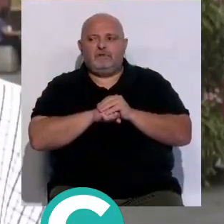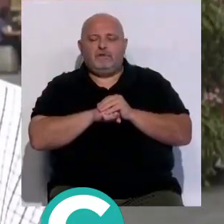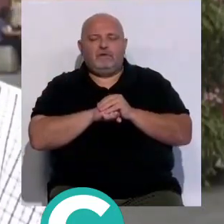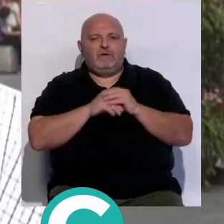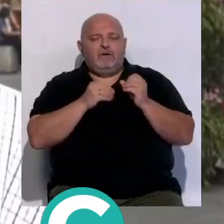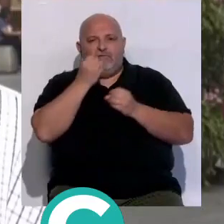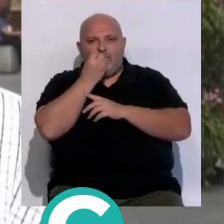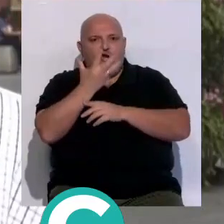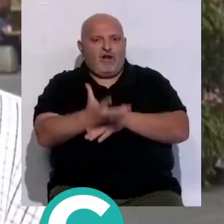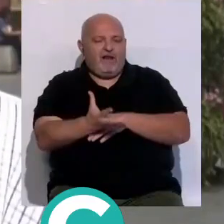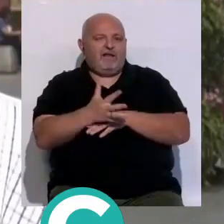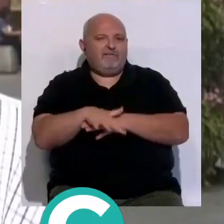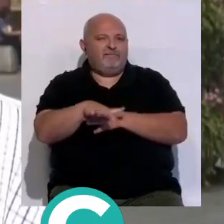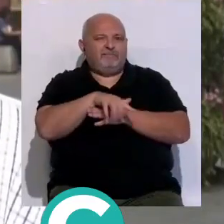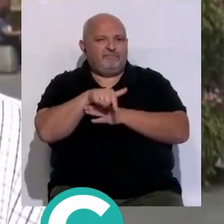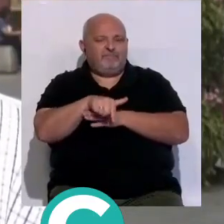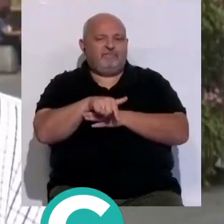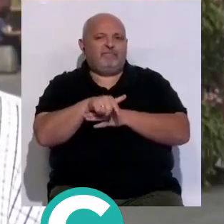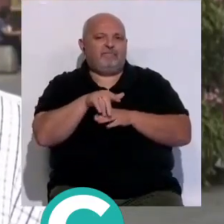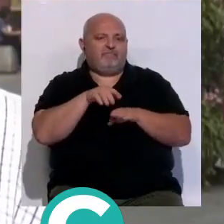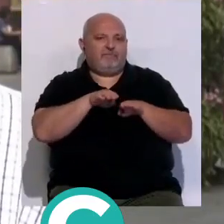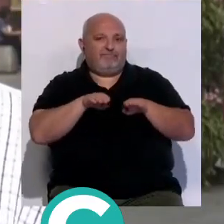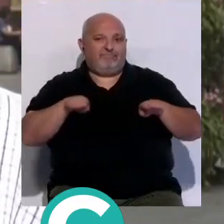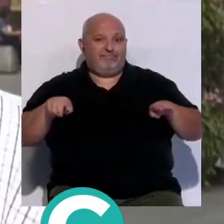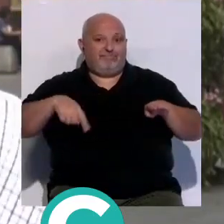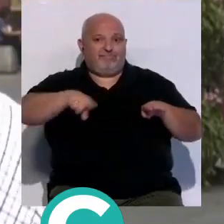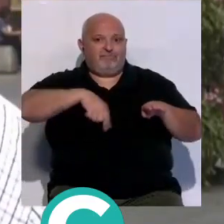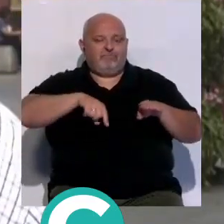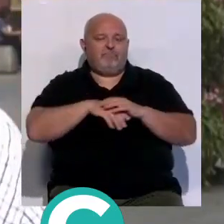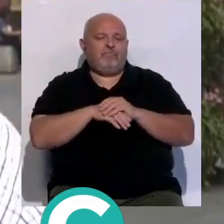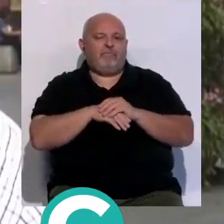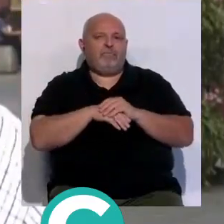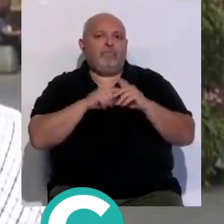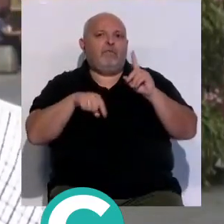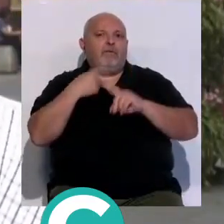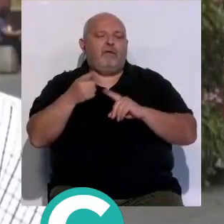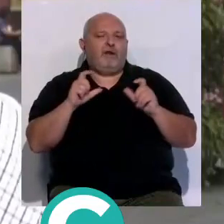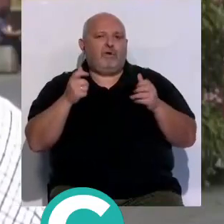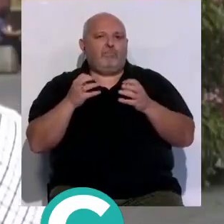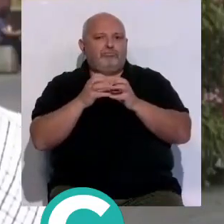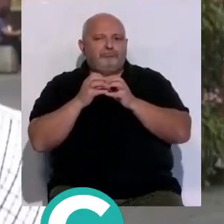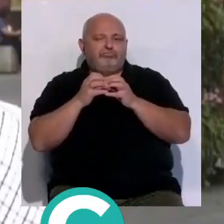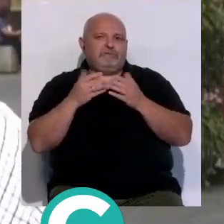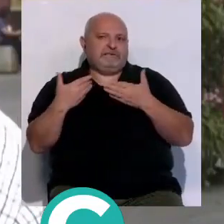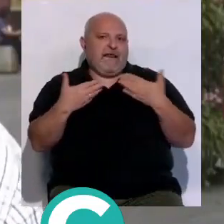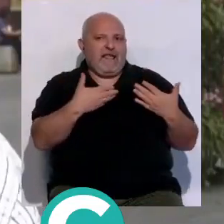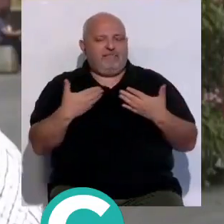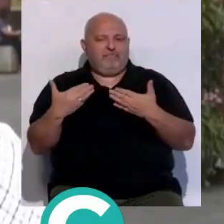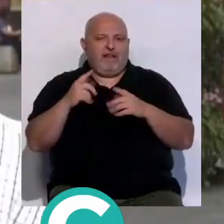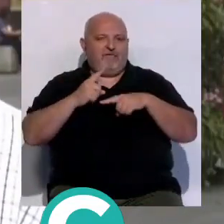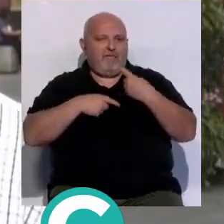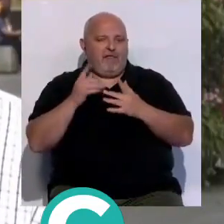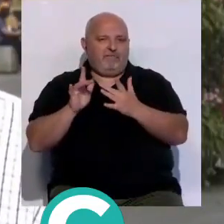echar flores en las fosas y bueno y de alguna forma después tener una reunión con ellos y tener una charla los